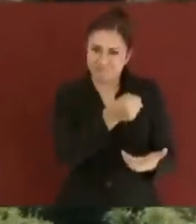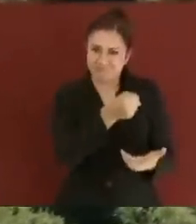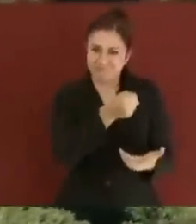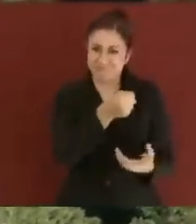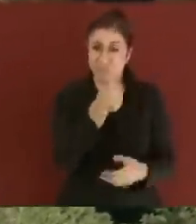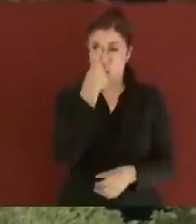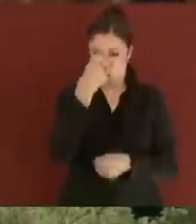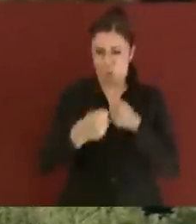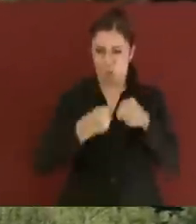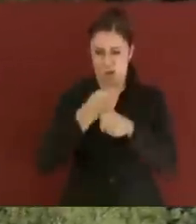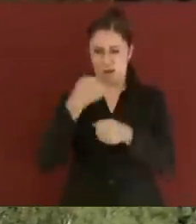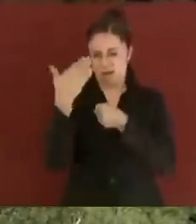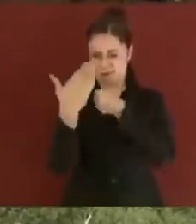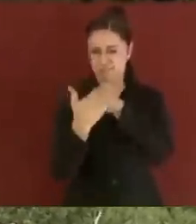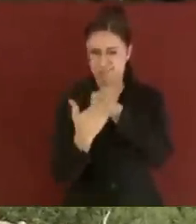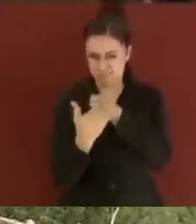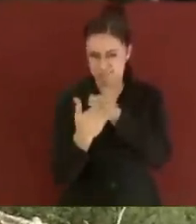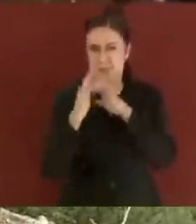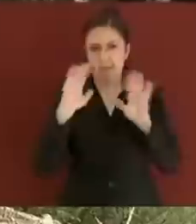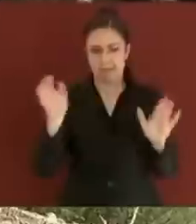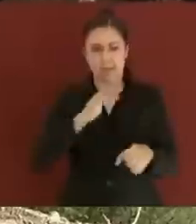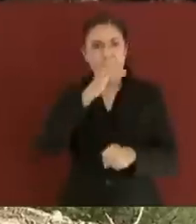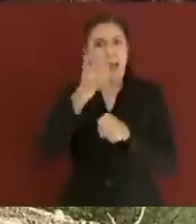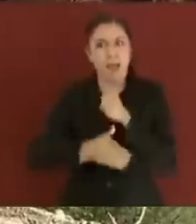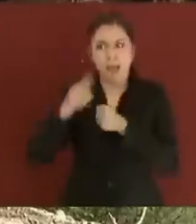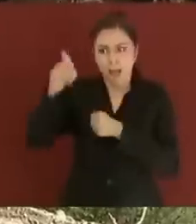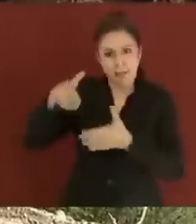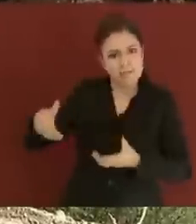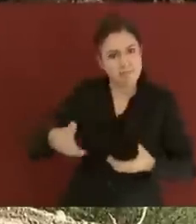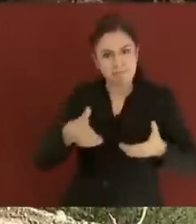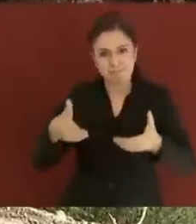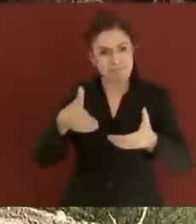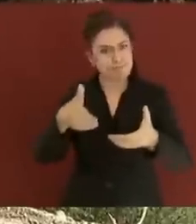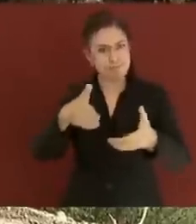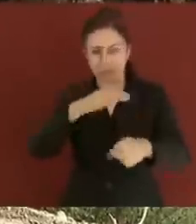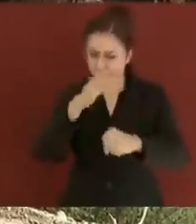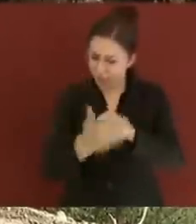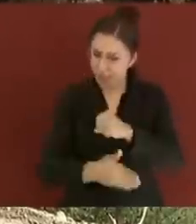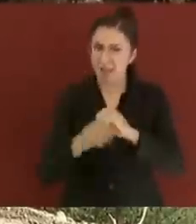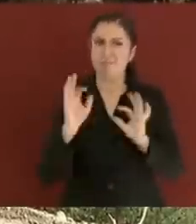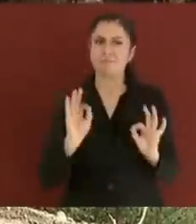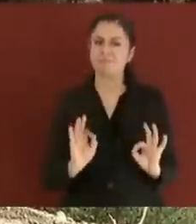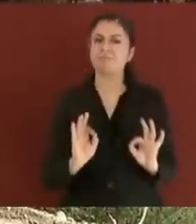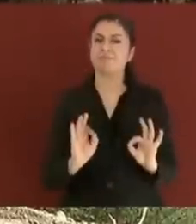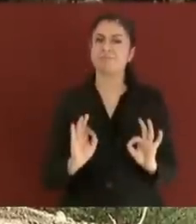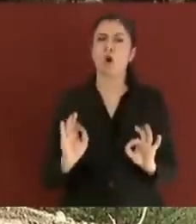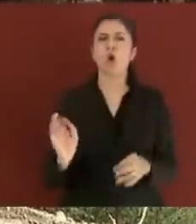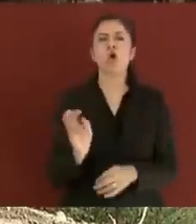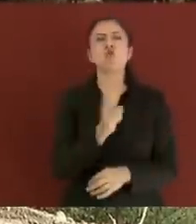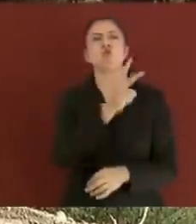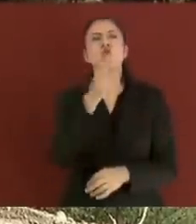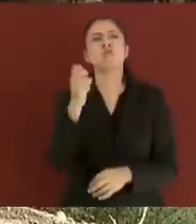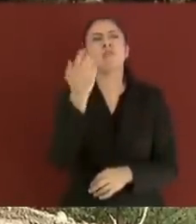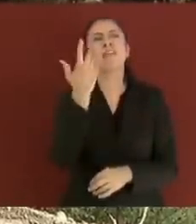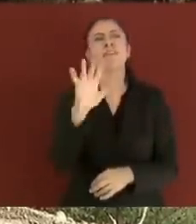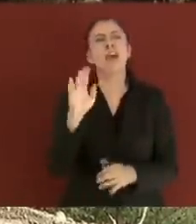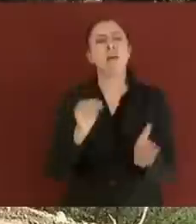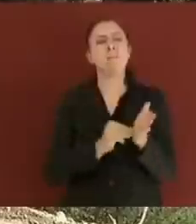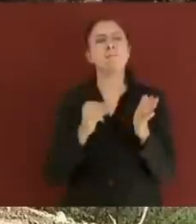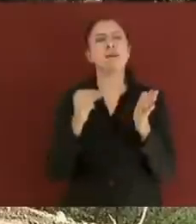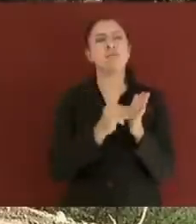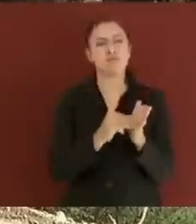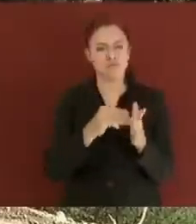a concluir el camino completo con 210 millones